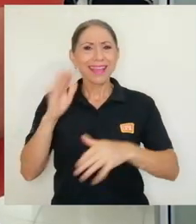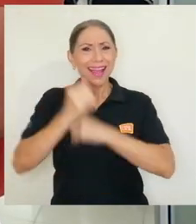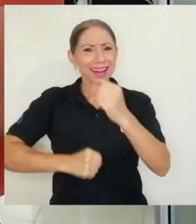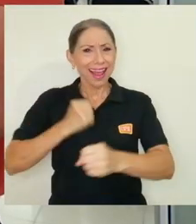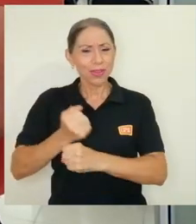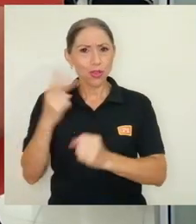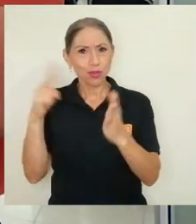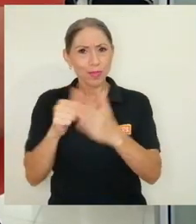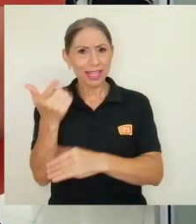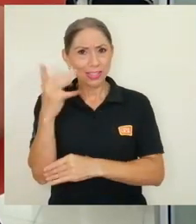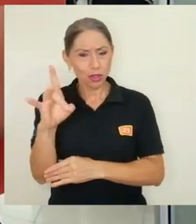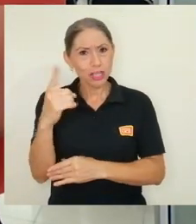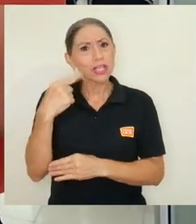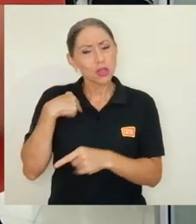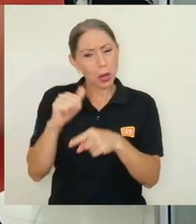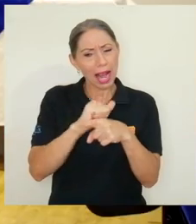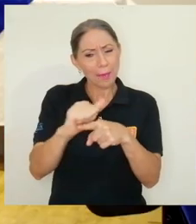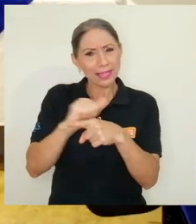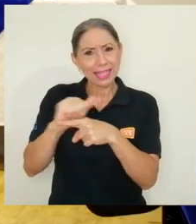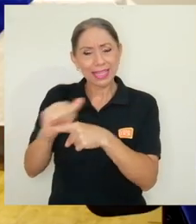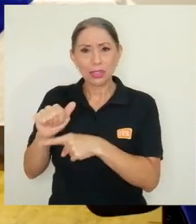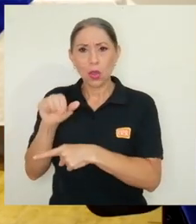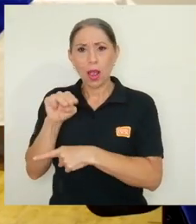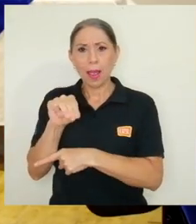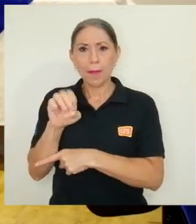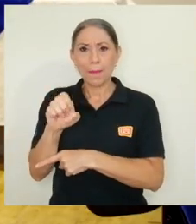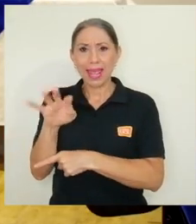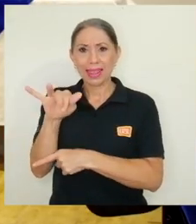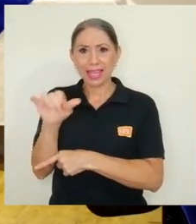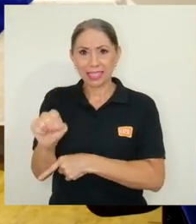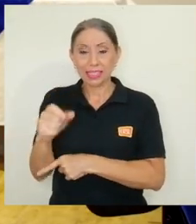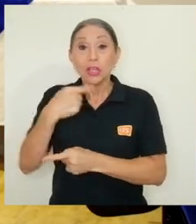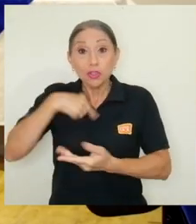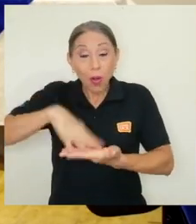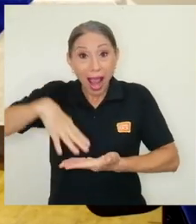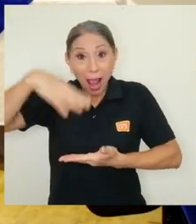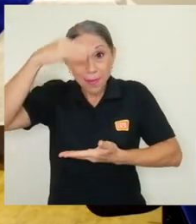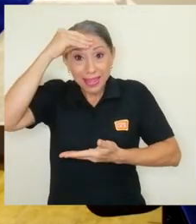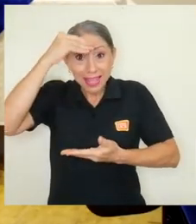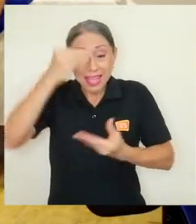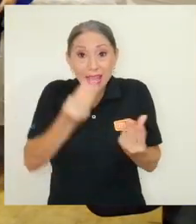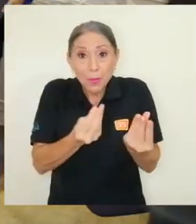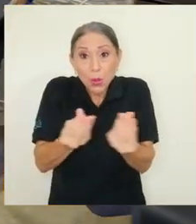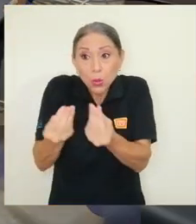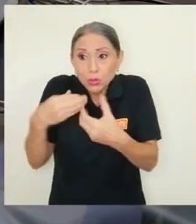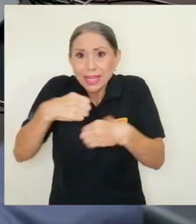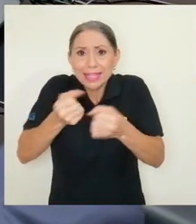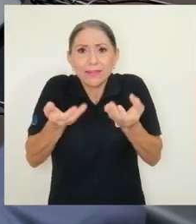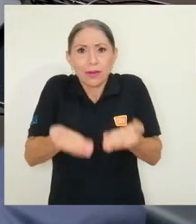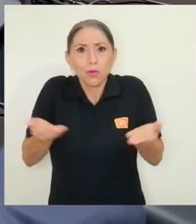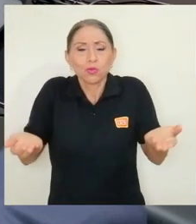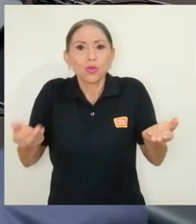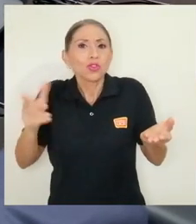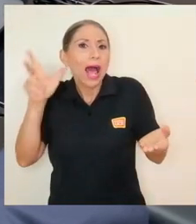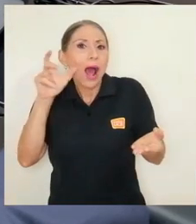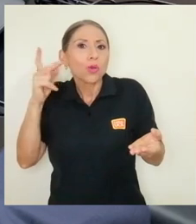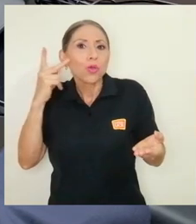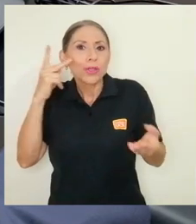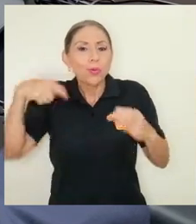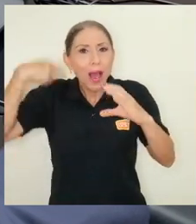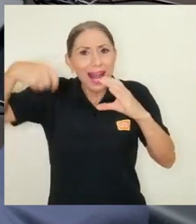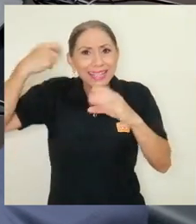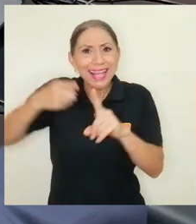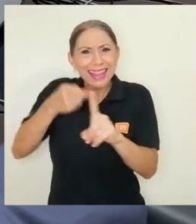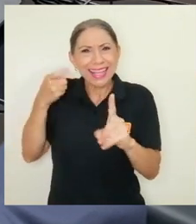2018 había llevado una capacitación en Metix en el cual aprendí a producir recursos audiovisuales. Desde 2014 comencé a